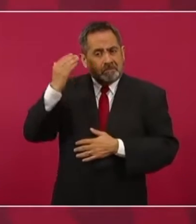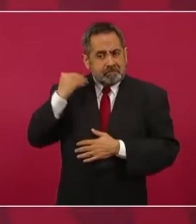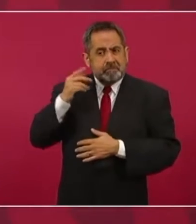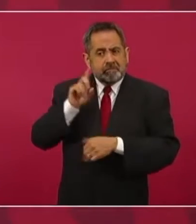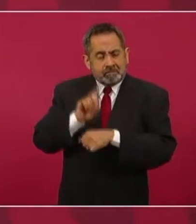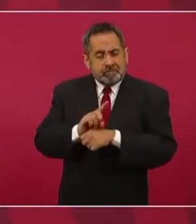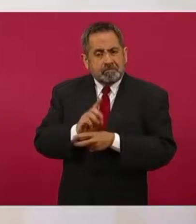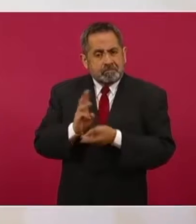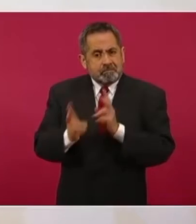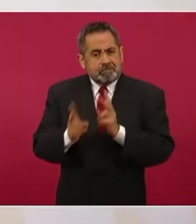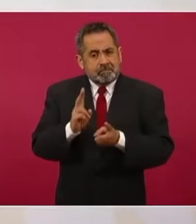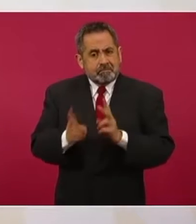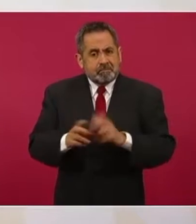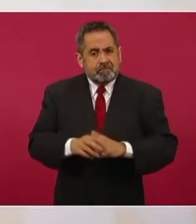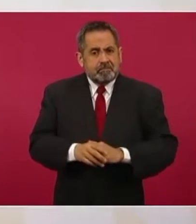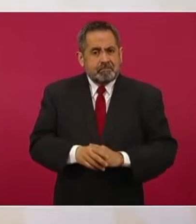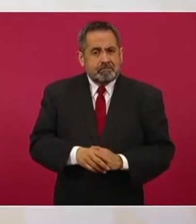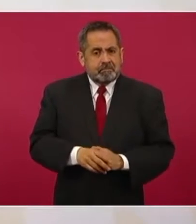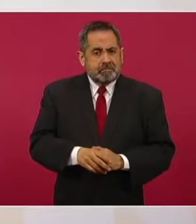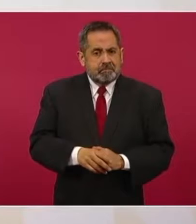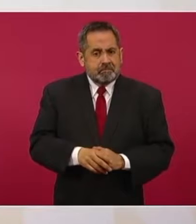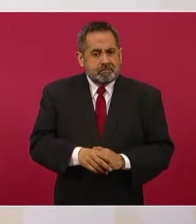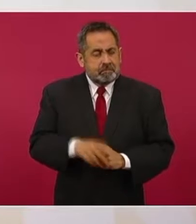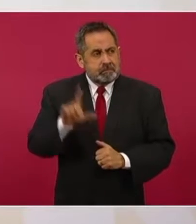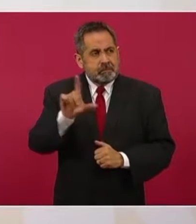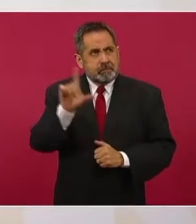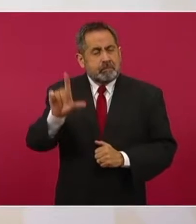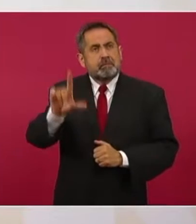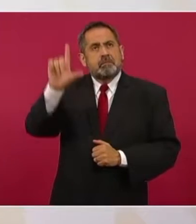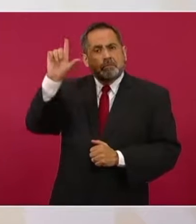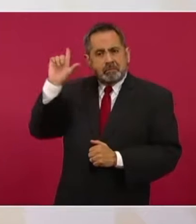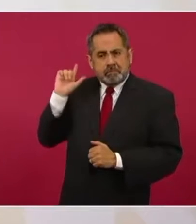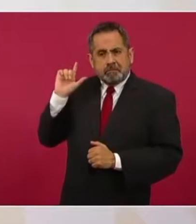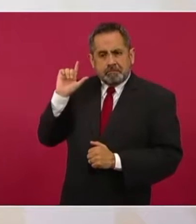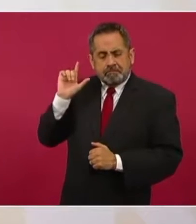el lunes creo.